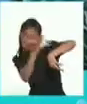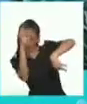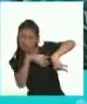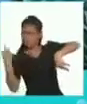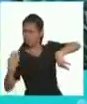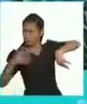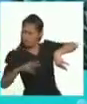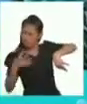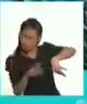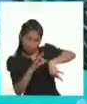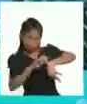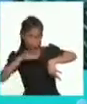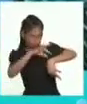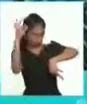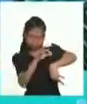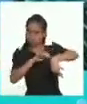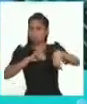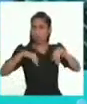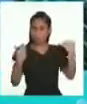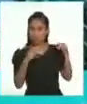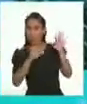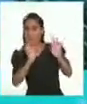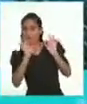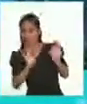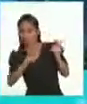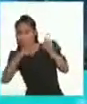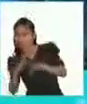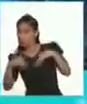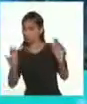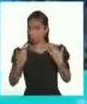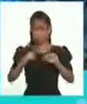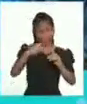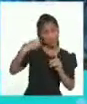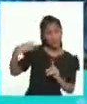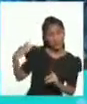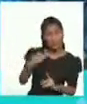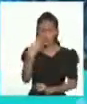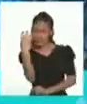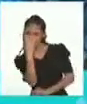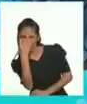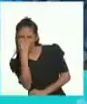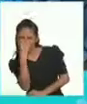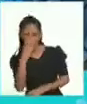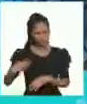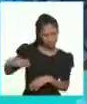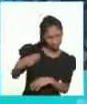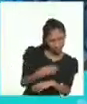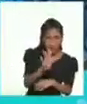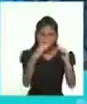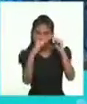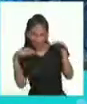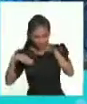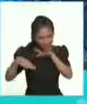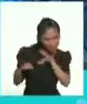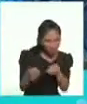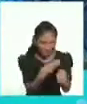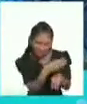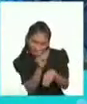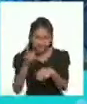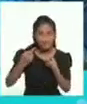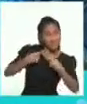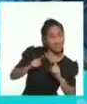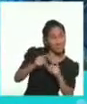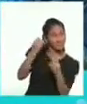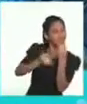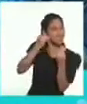espalda pueden ser bastante venenosas. Estos peces payaso guardaron cuidadosamente su casa de anémona de mar.